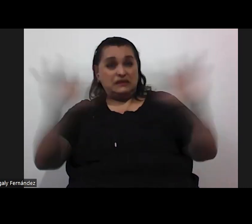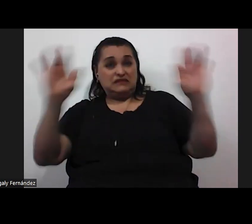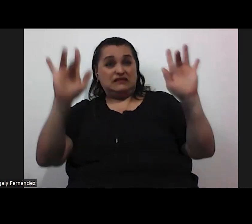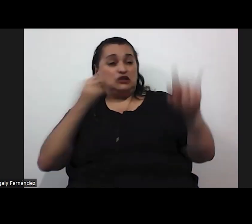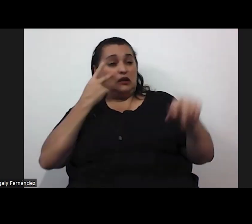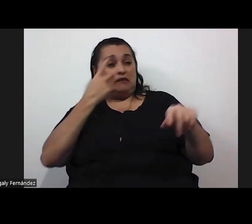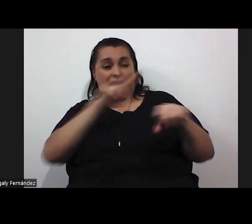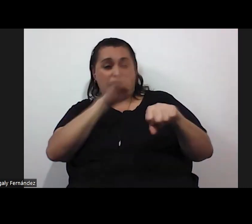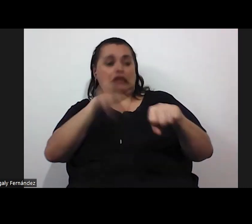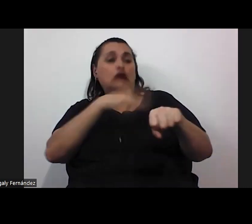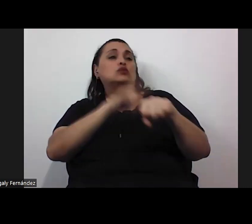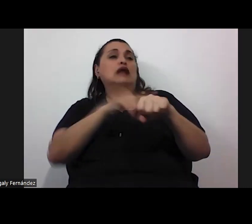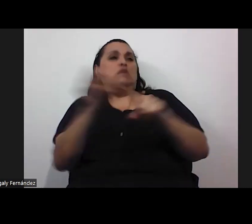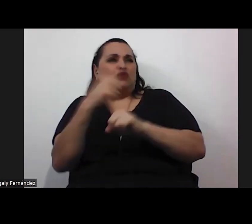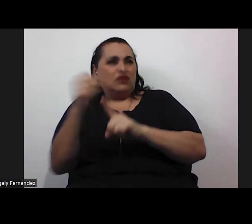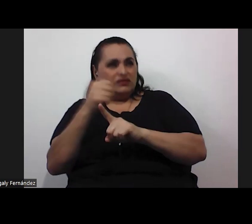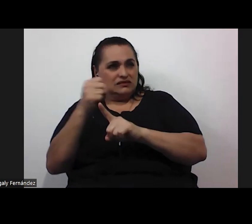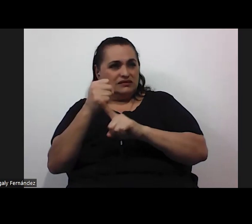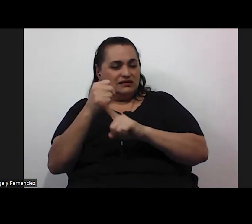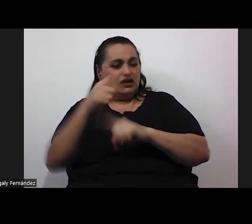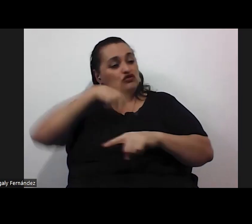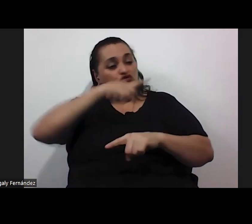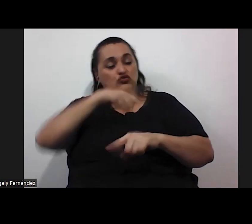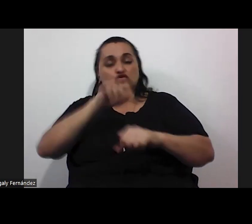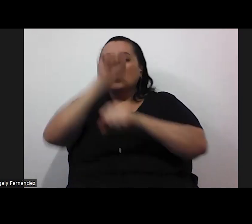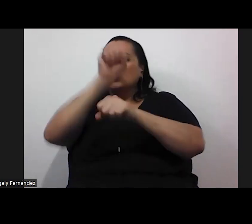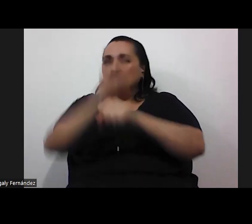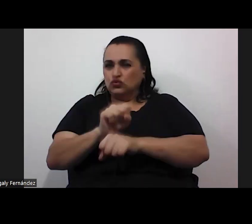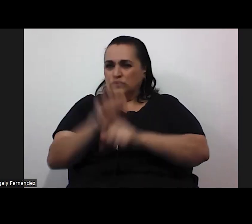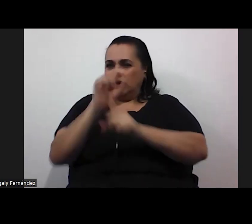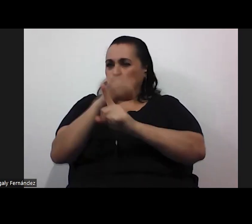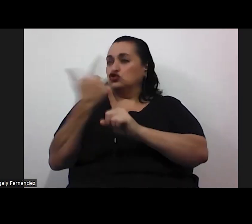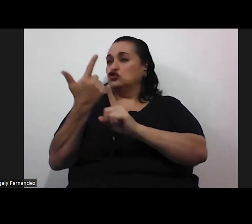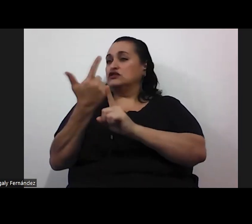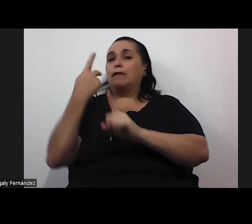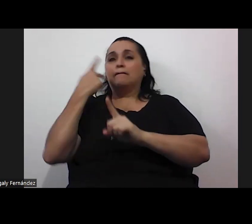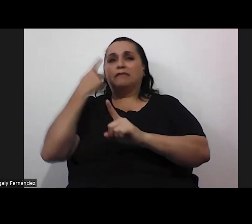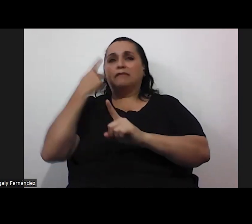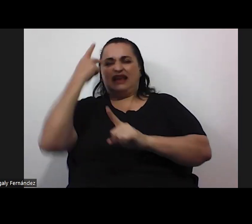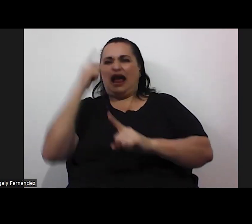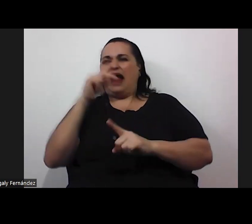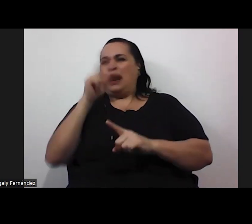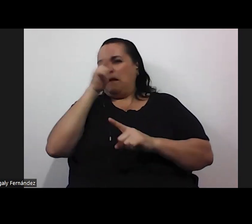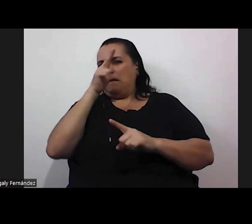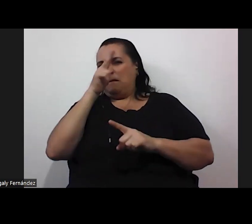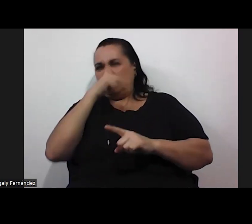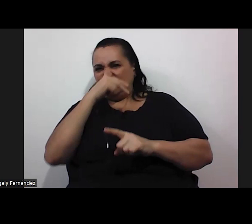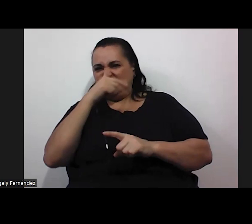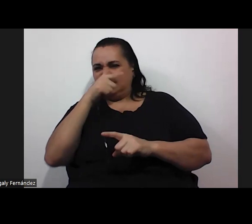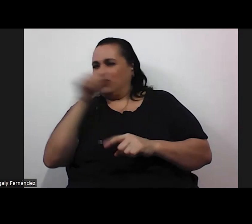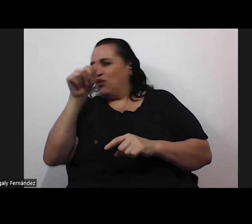violencia porque hemos acostumbrado en una sociedad patriarcal y machista verdad y eso es como otro tema